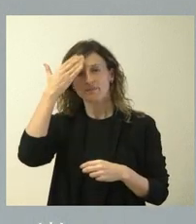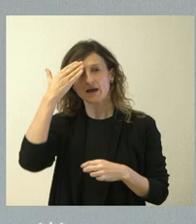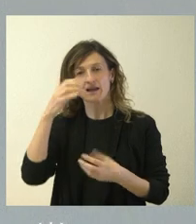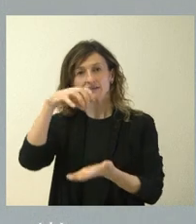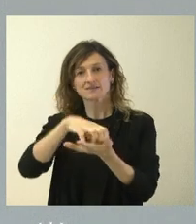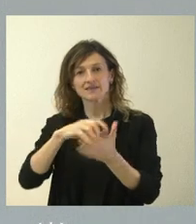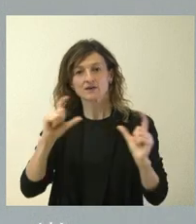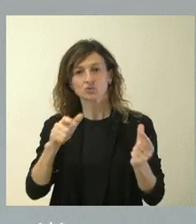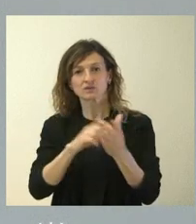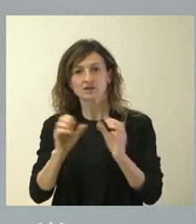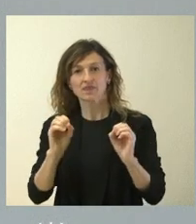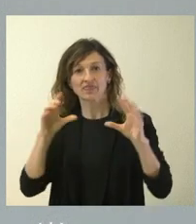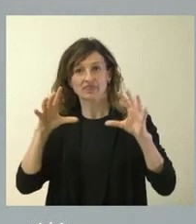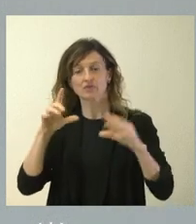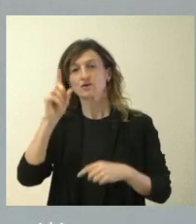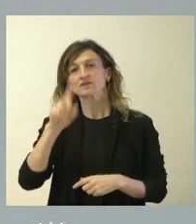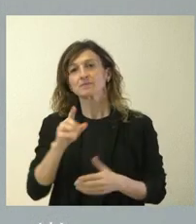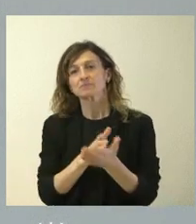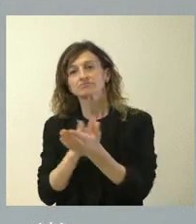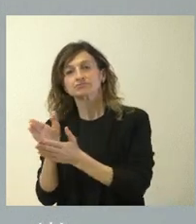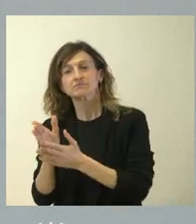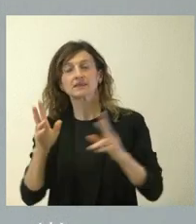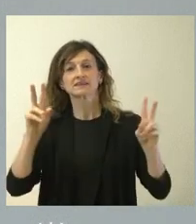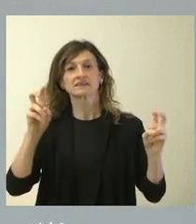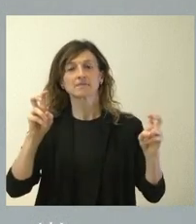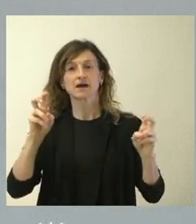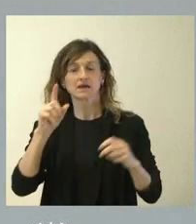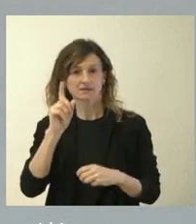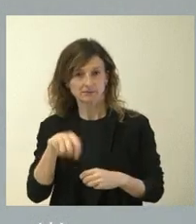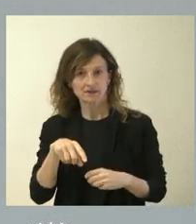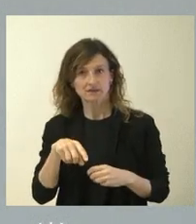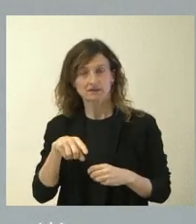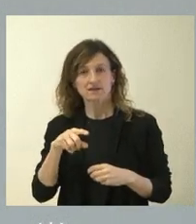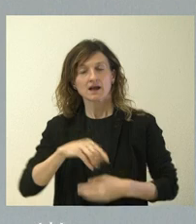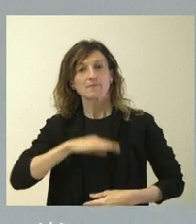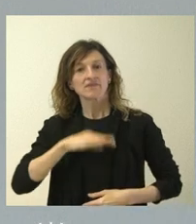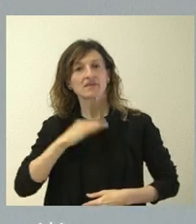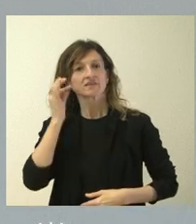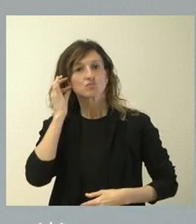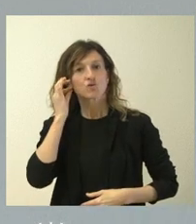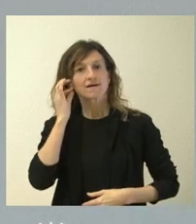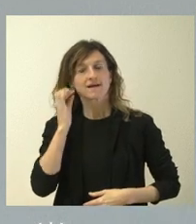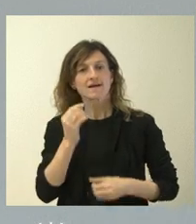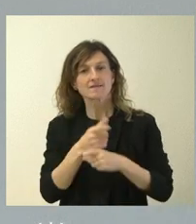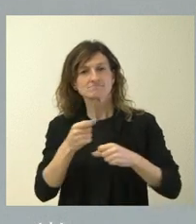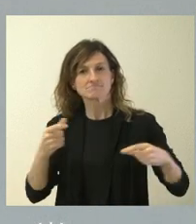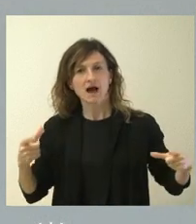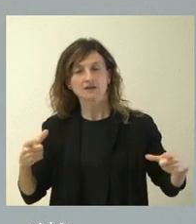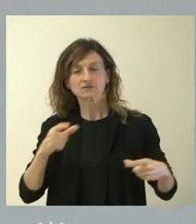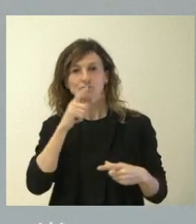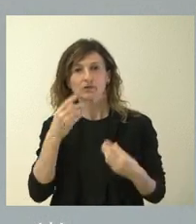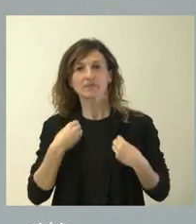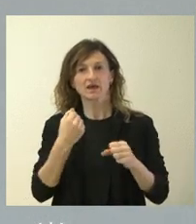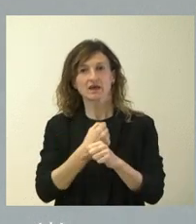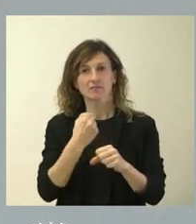de la Junta de Castilla y León, pues están estos aspectos que determinan el incremento de las capacidades de las mujeres de nuestra comunidad autónoma en su vida